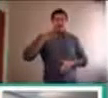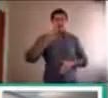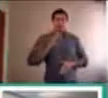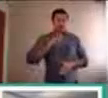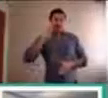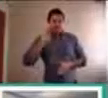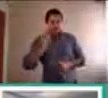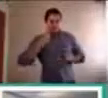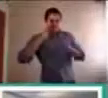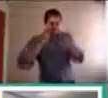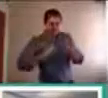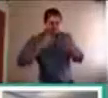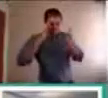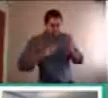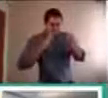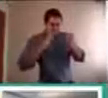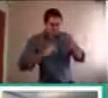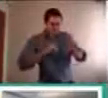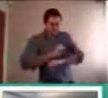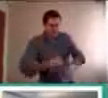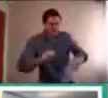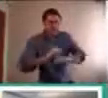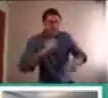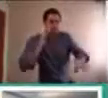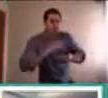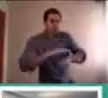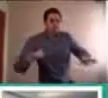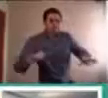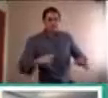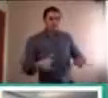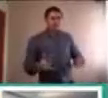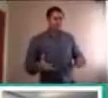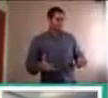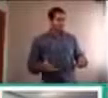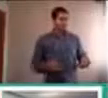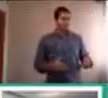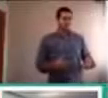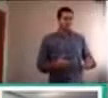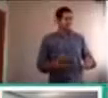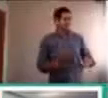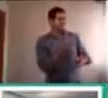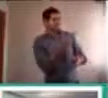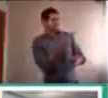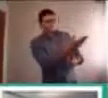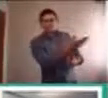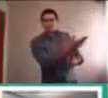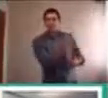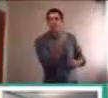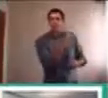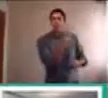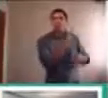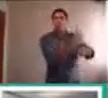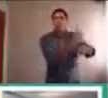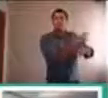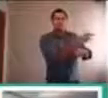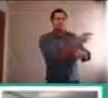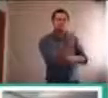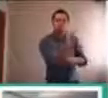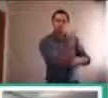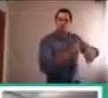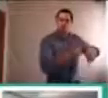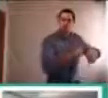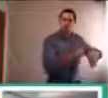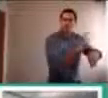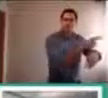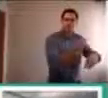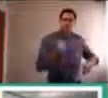tiene que ver con dar contenidos a sus hijos, es menor. Un poco lo que les planteábamos era, qué importante es que los